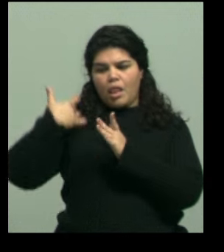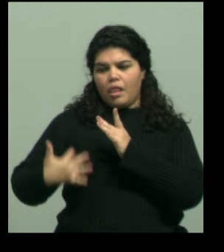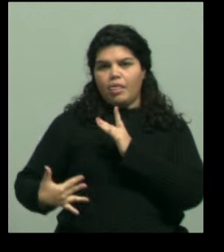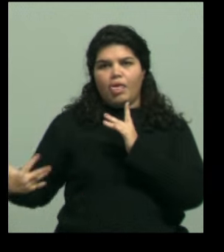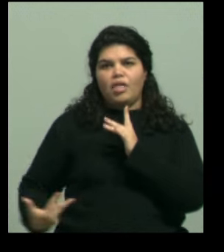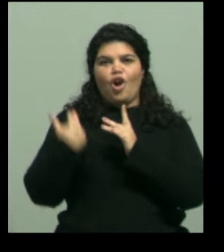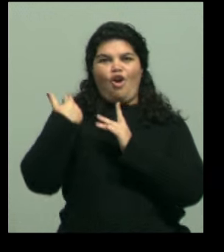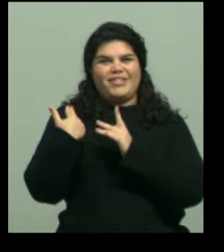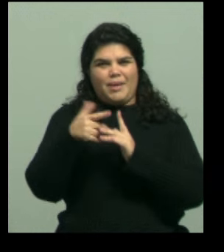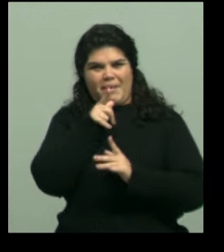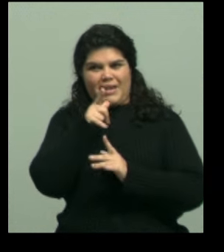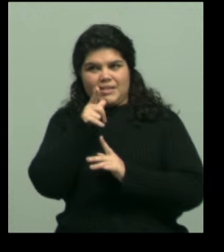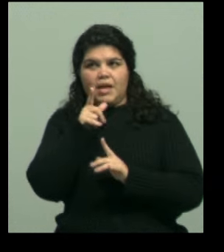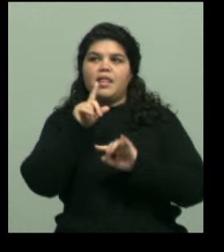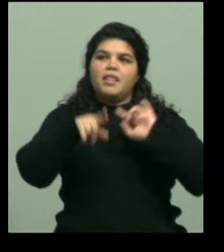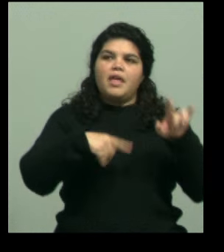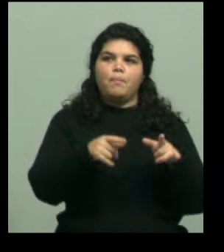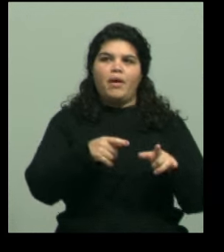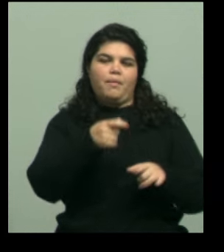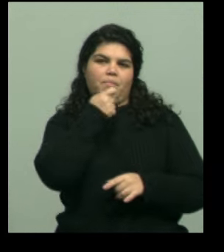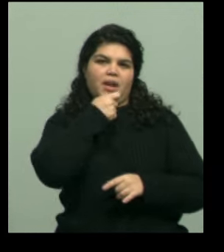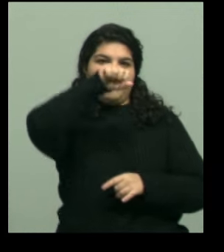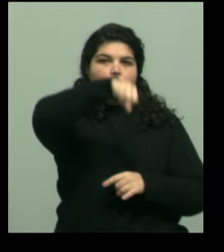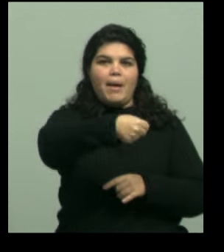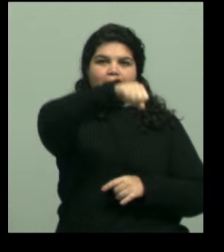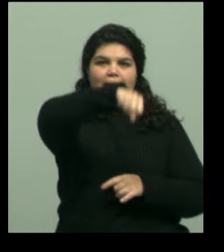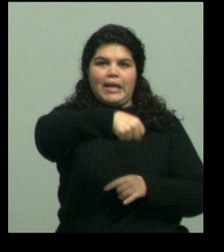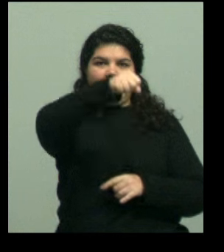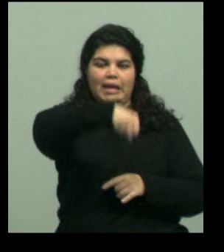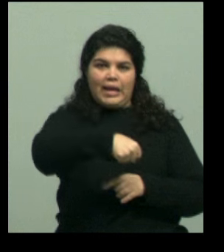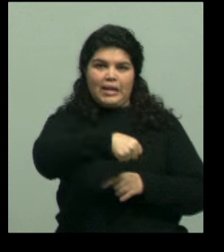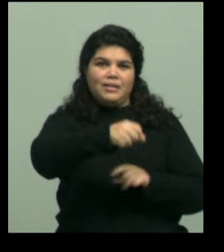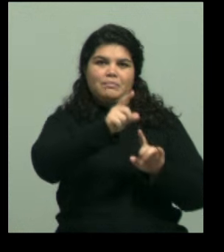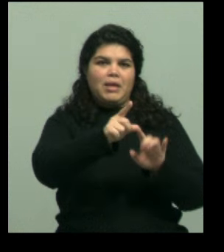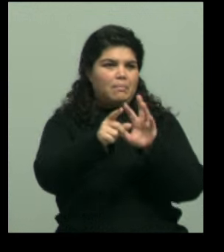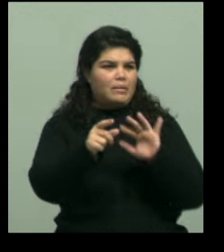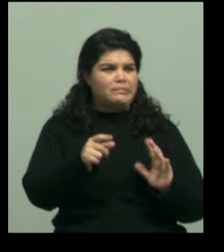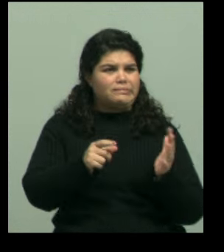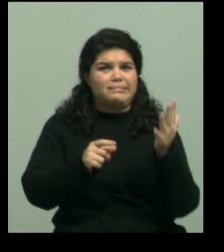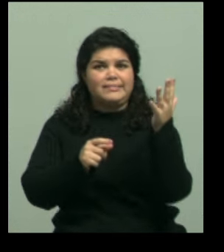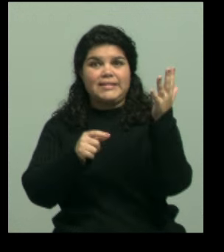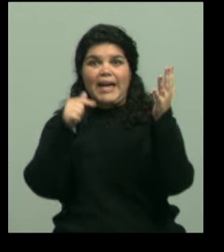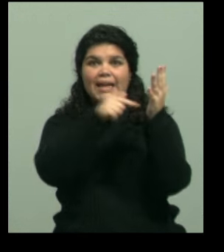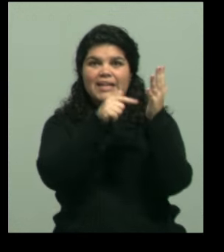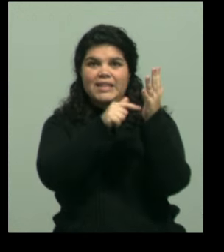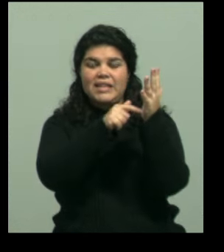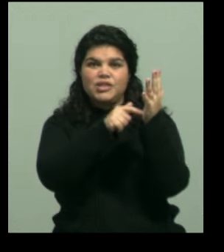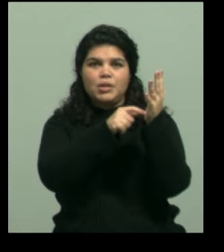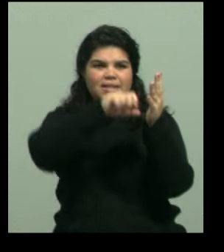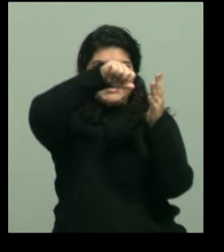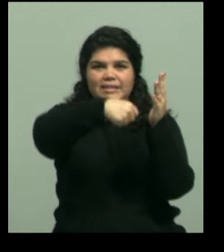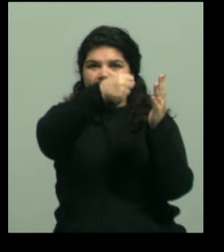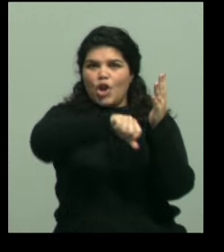cosas. El reflejo de la manijita de la ventana de atrás también se veía... ¡Qué meticuloso! Muy meticuloso, muy